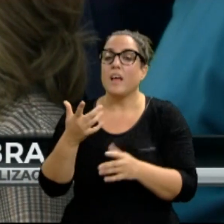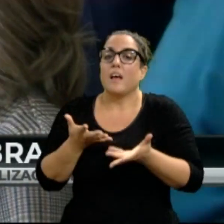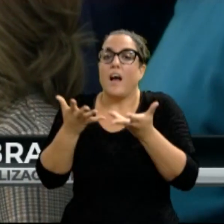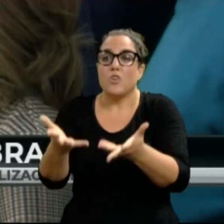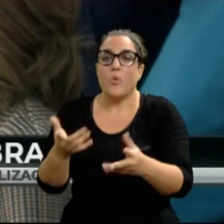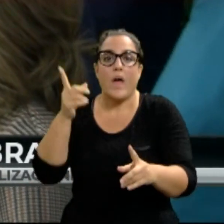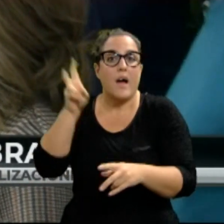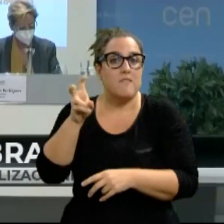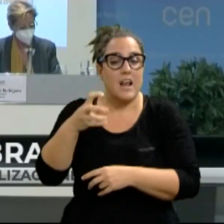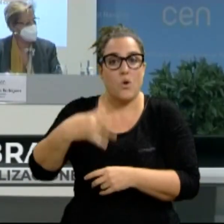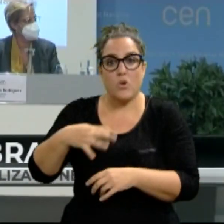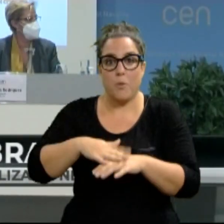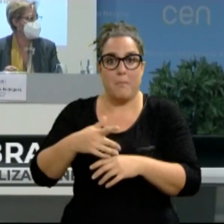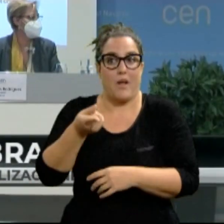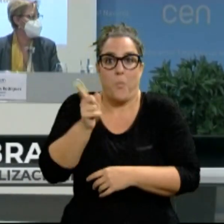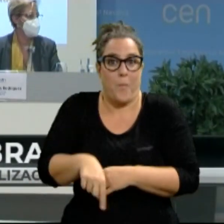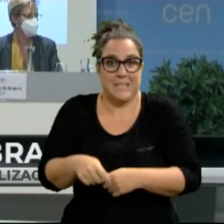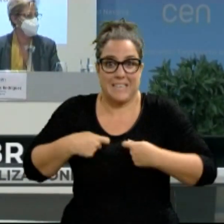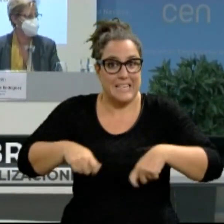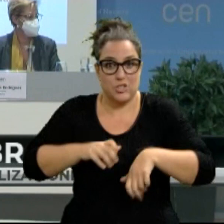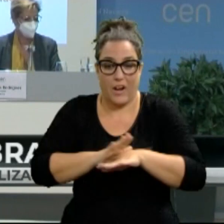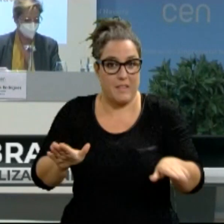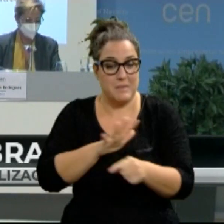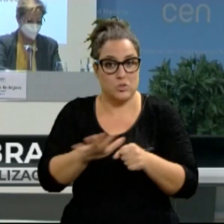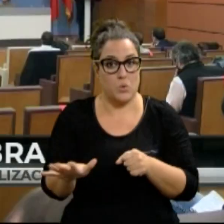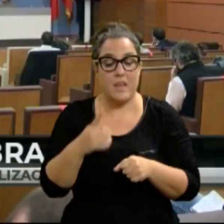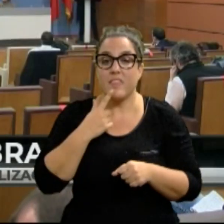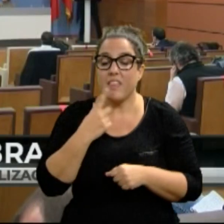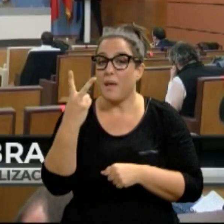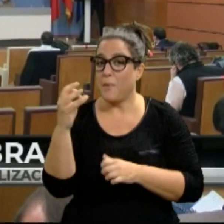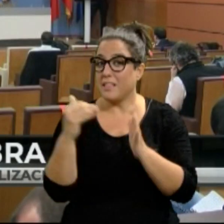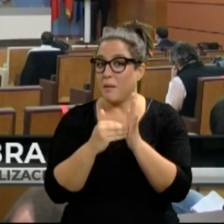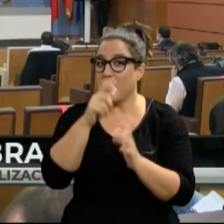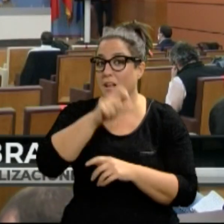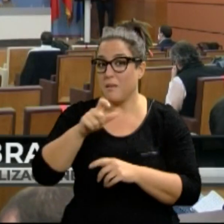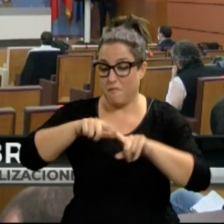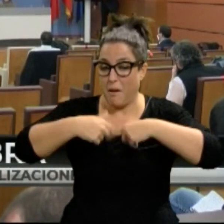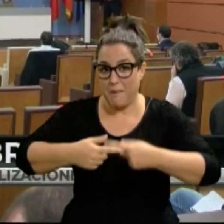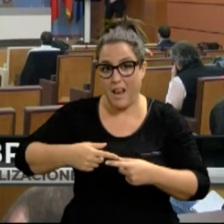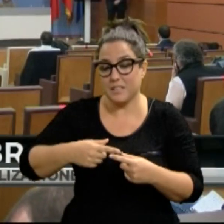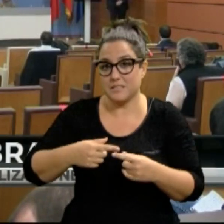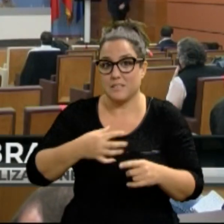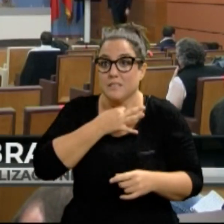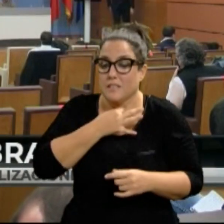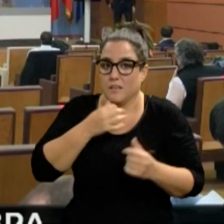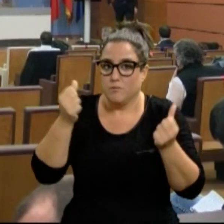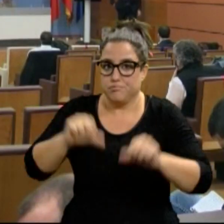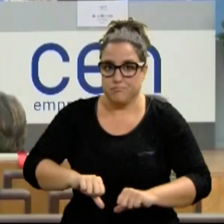solucionar los gastos de un mes. Aseguran que 20.000 familias de la hostelería están al borde de la quiebra.